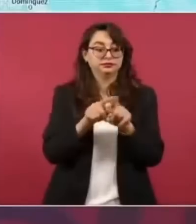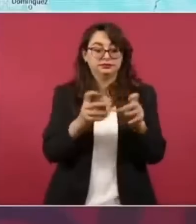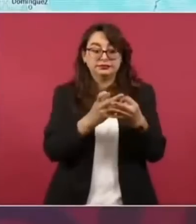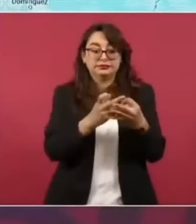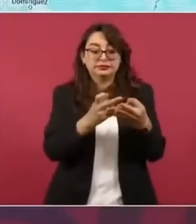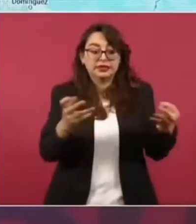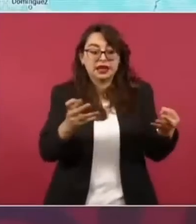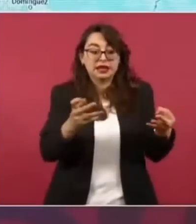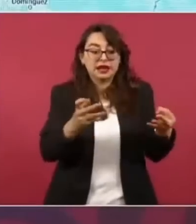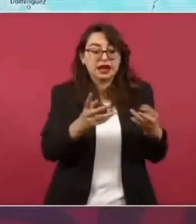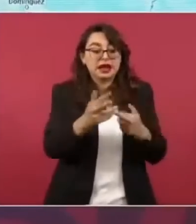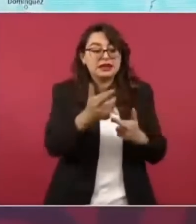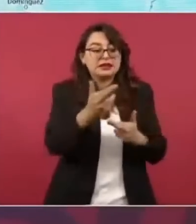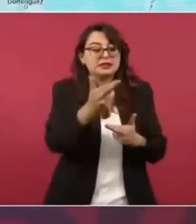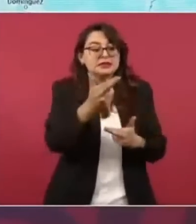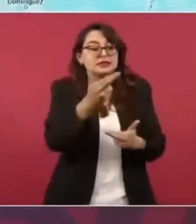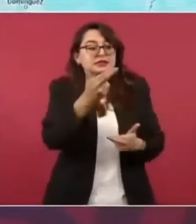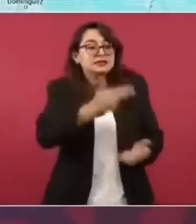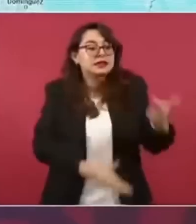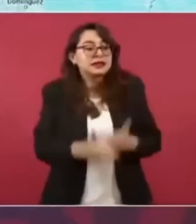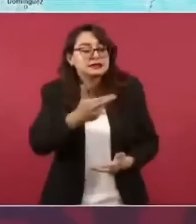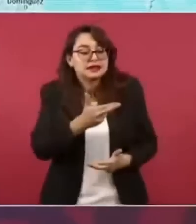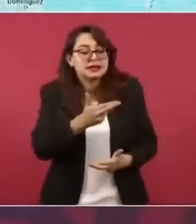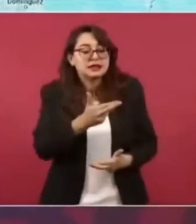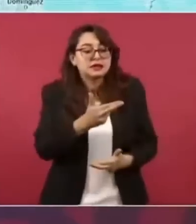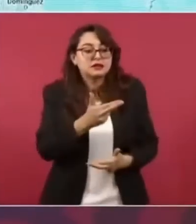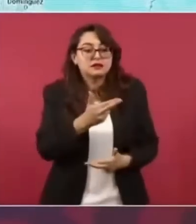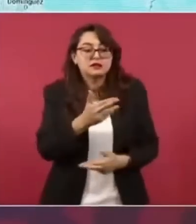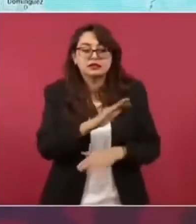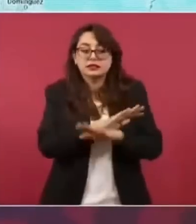por seguridad nacional y por interés público